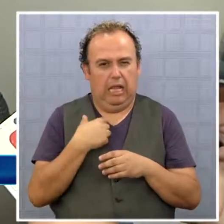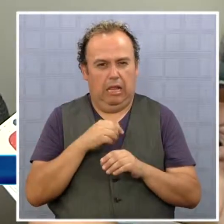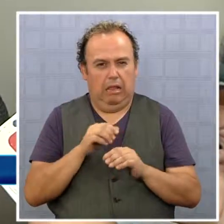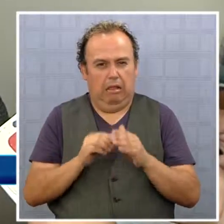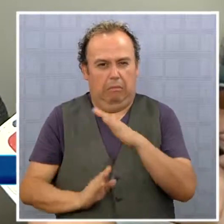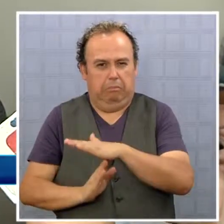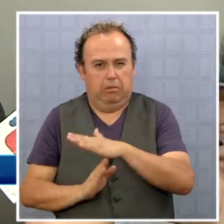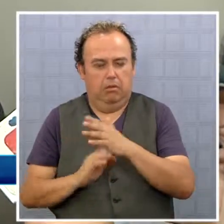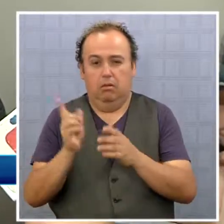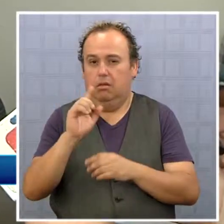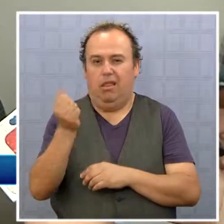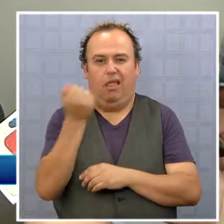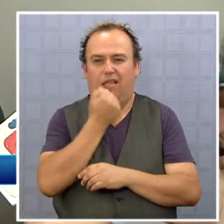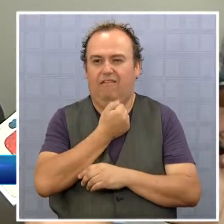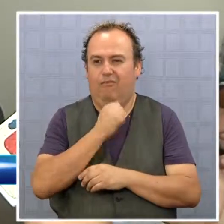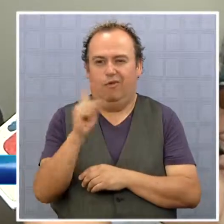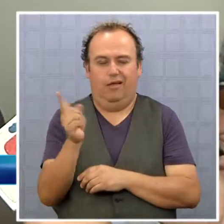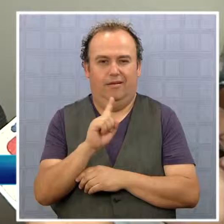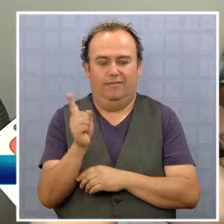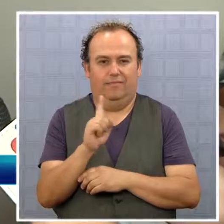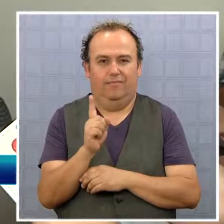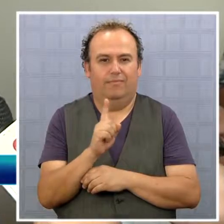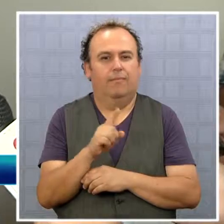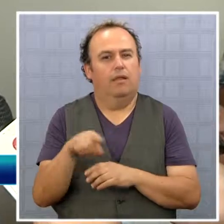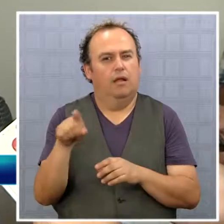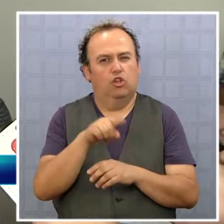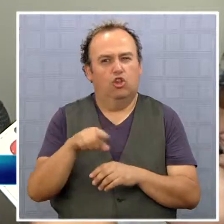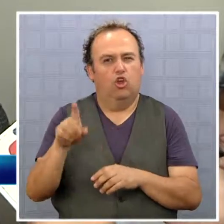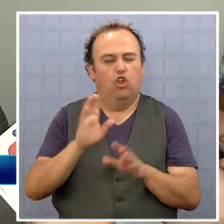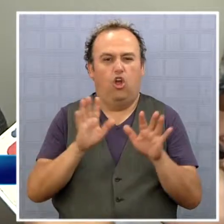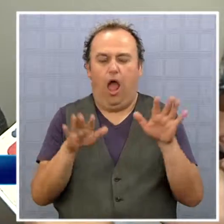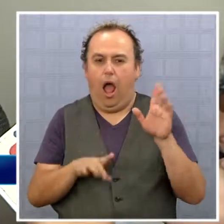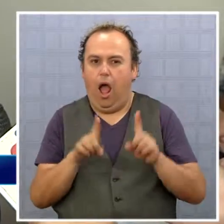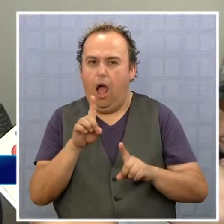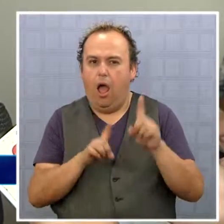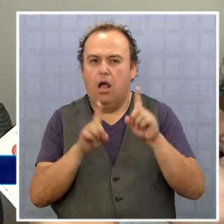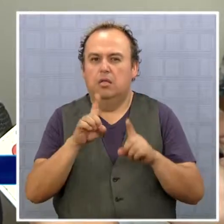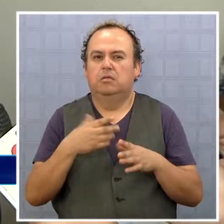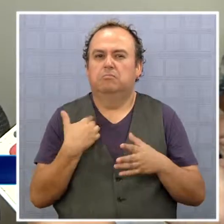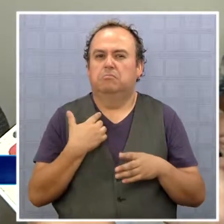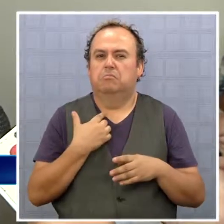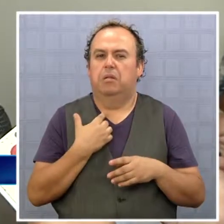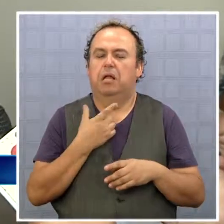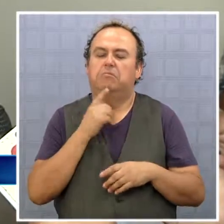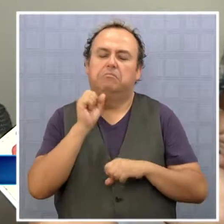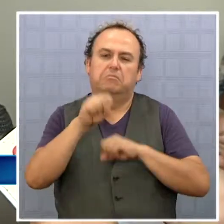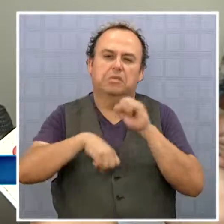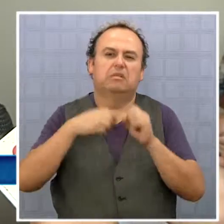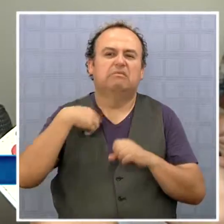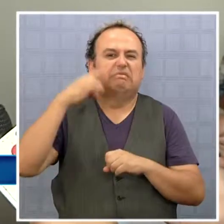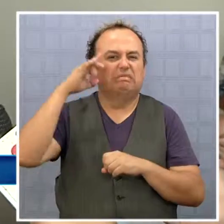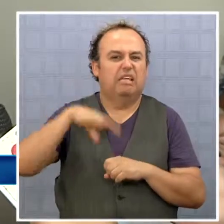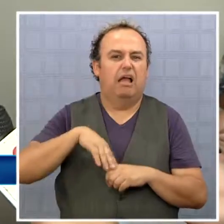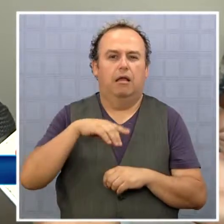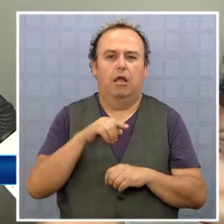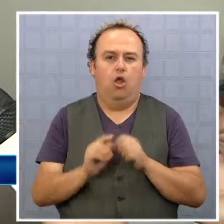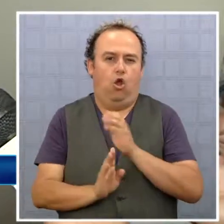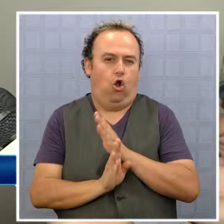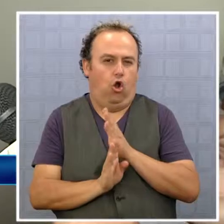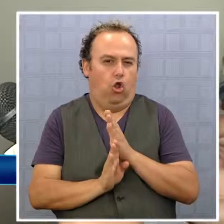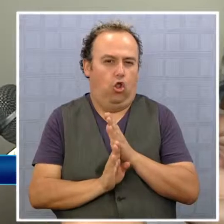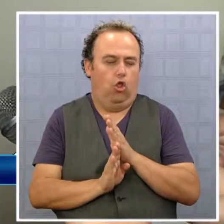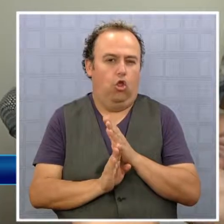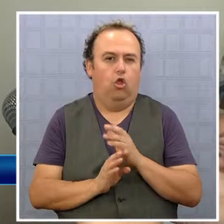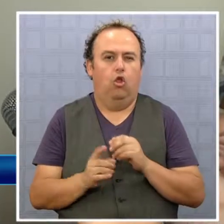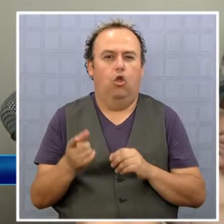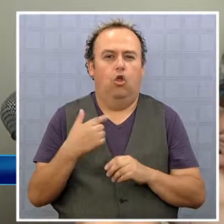que van a detener nuestros actuar tan equivocados, profundamente equivocados. Y todos aquellos que de alguna forma los toleran, que sabiendo quiénes son, los